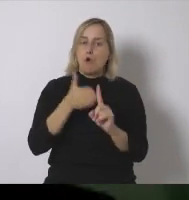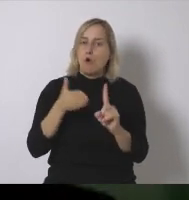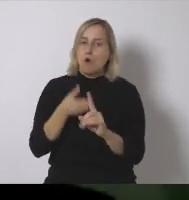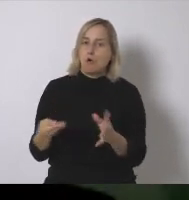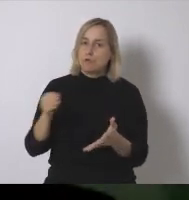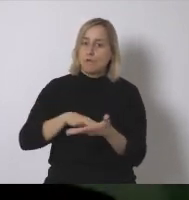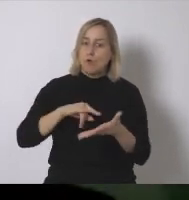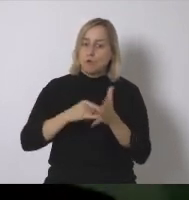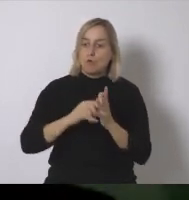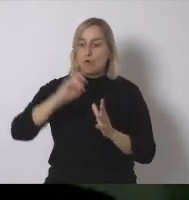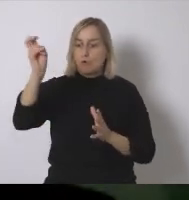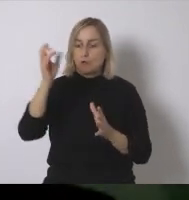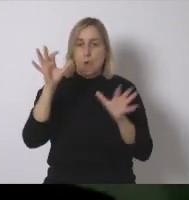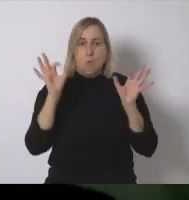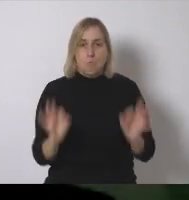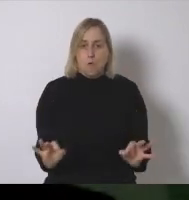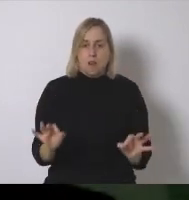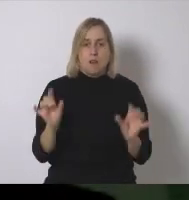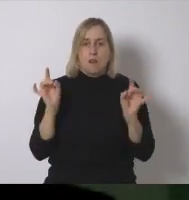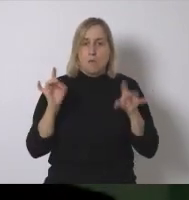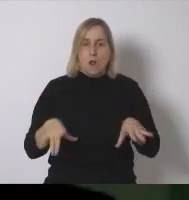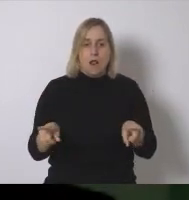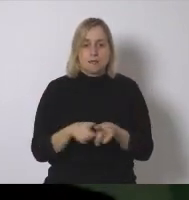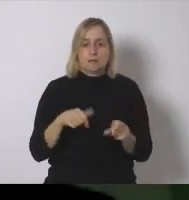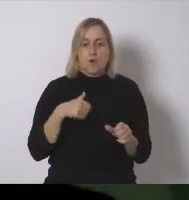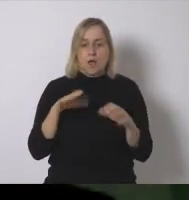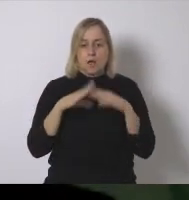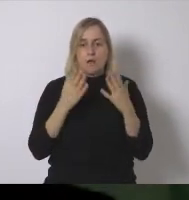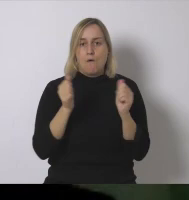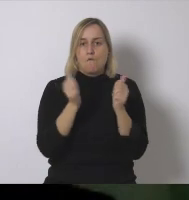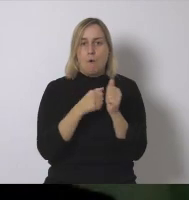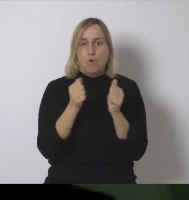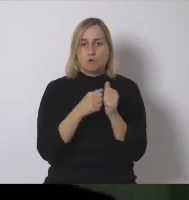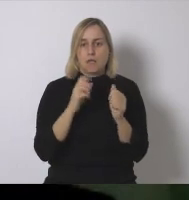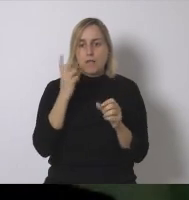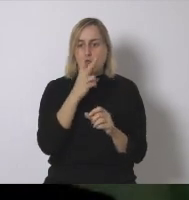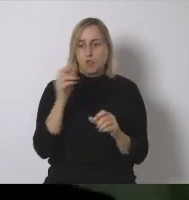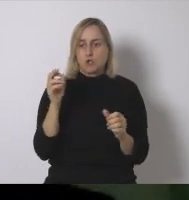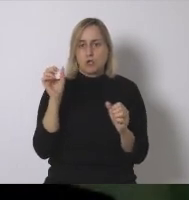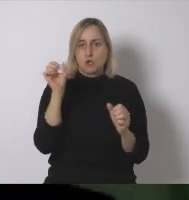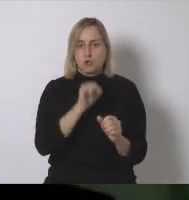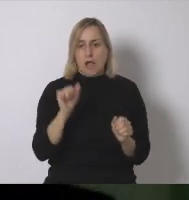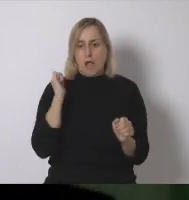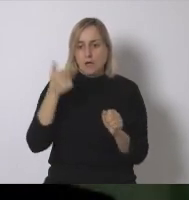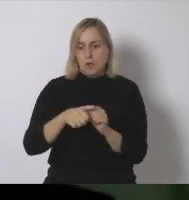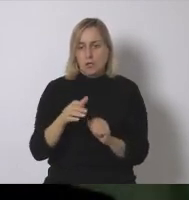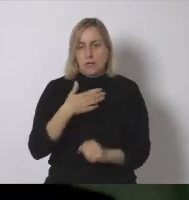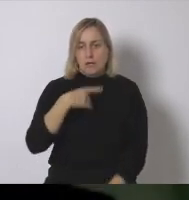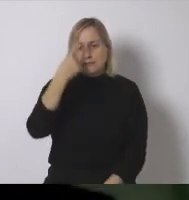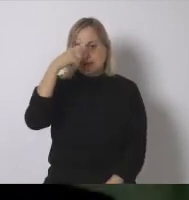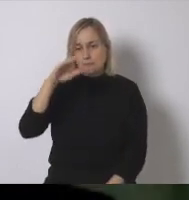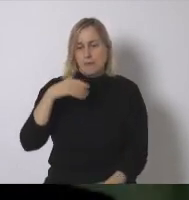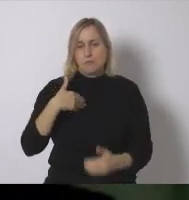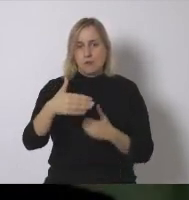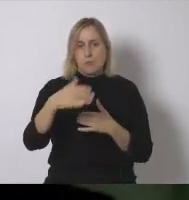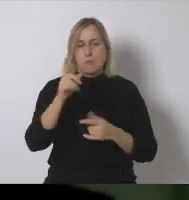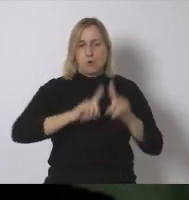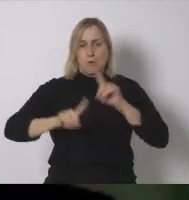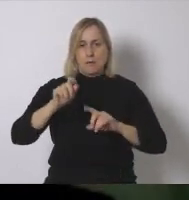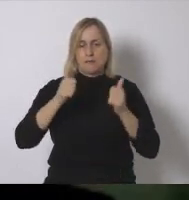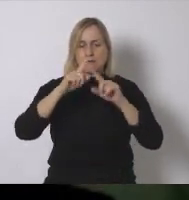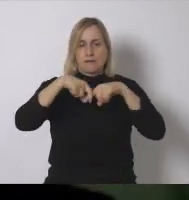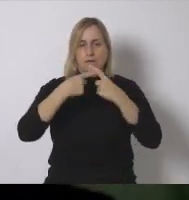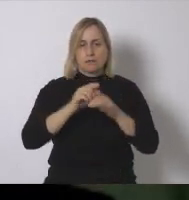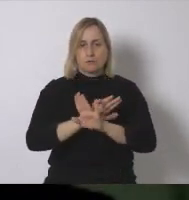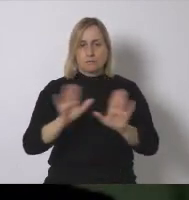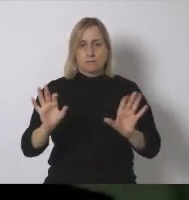y necesitamos entrar en esto porque si no nos quedaremos donde estamos el mundo fósil